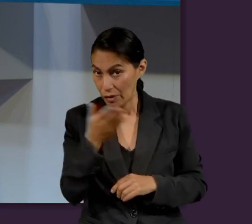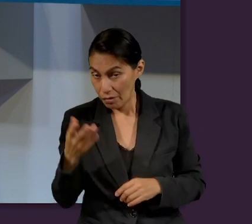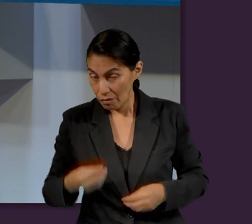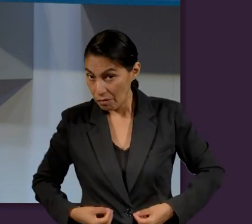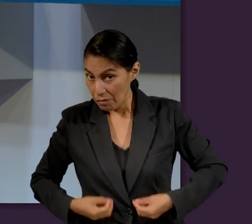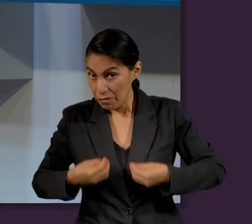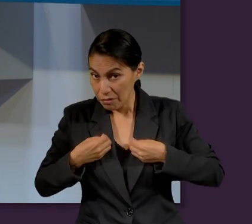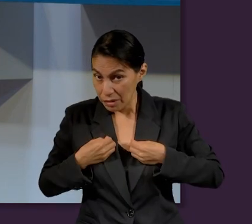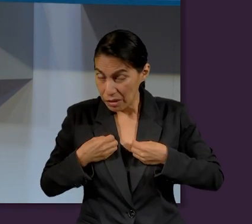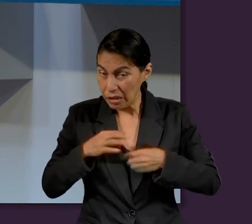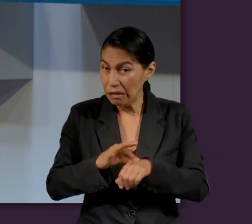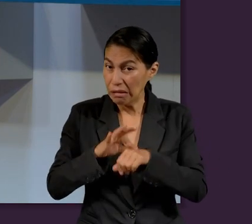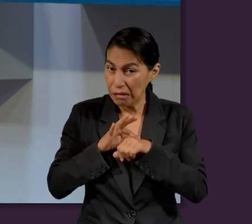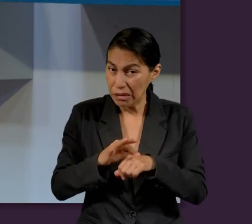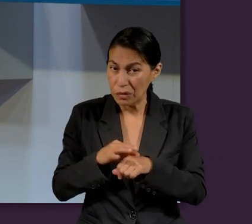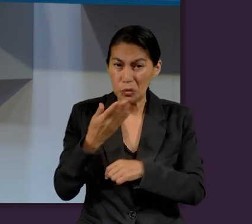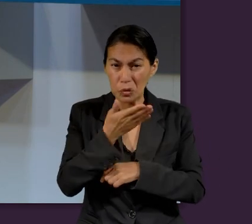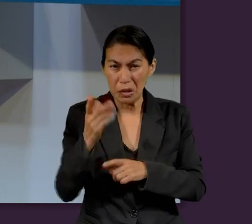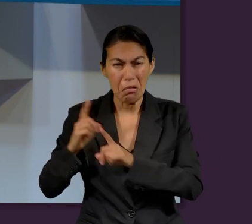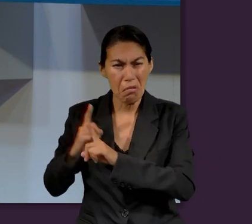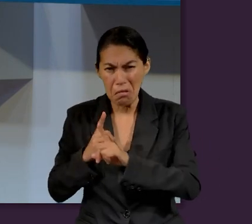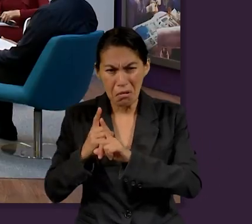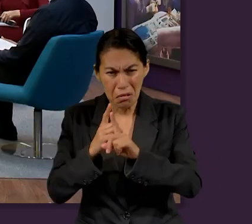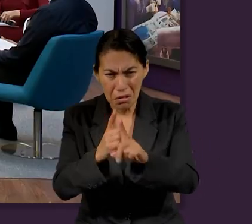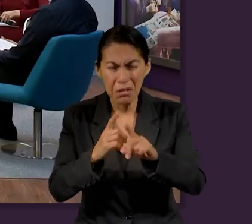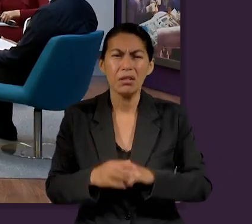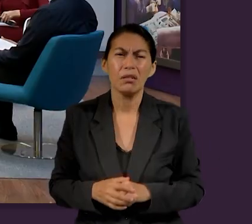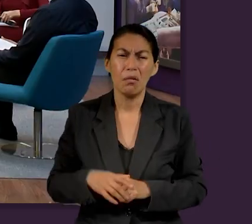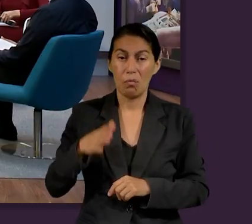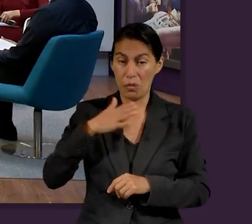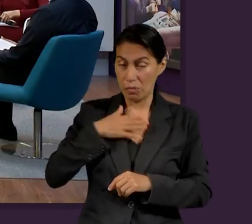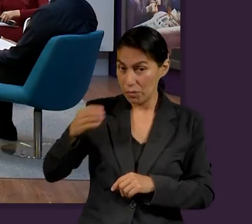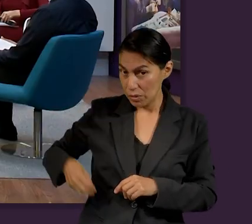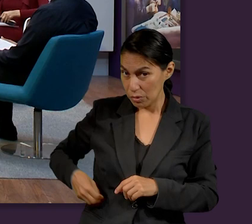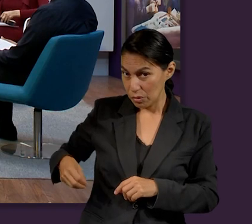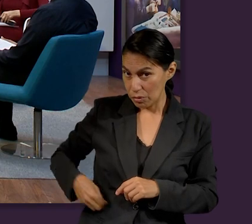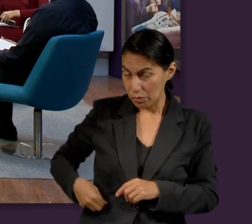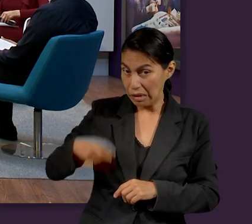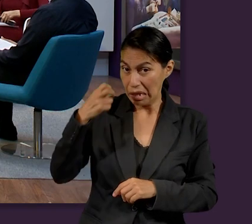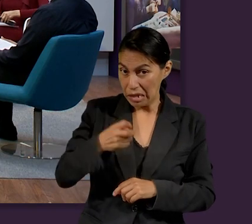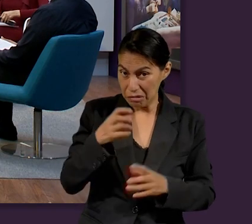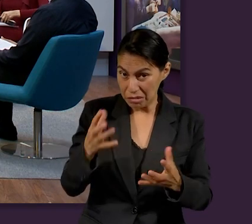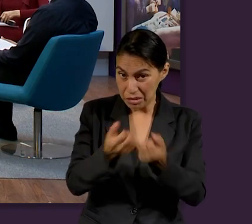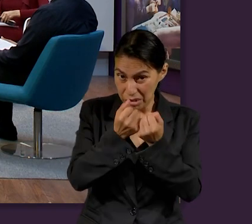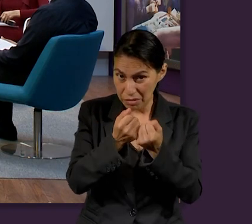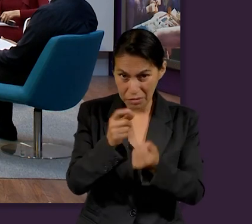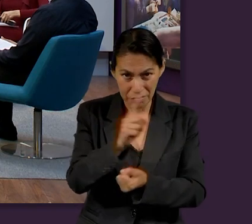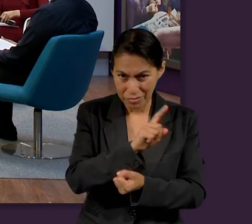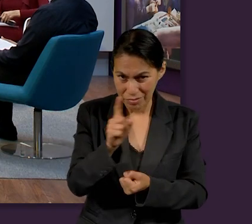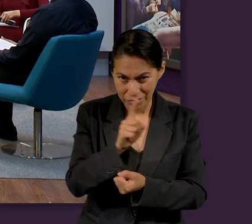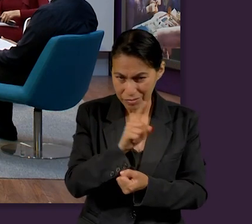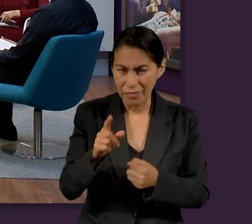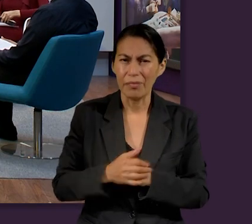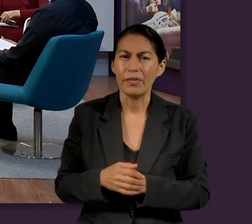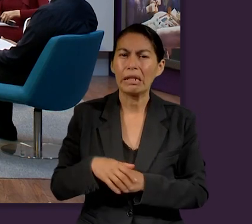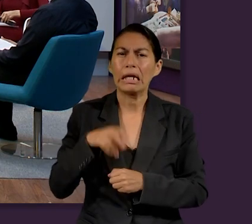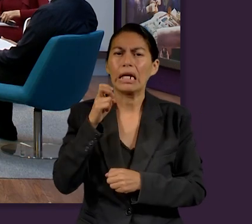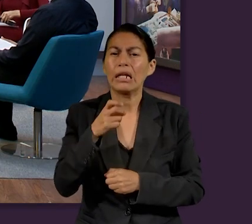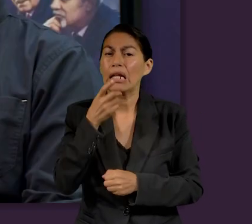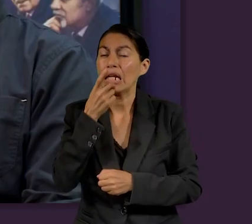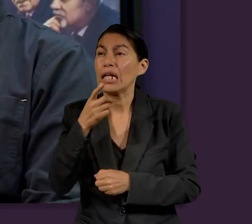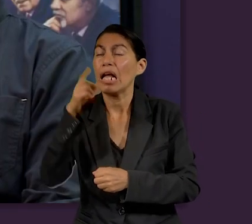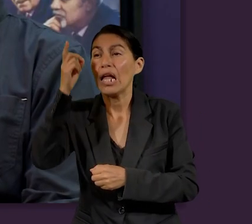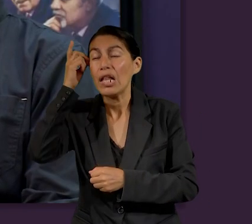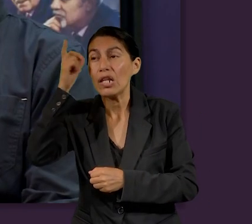situaciones, van a ser vituperados, van a ser perseguidos a causa de mi nombre. Eso debe motivarnos a